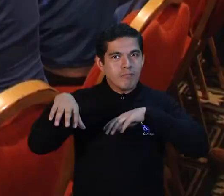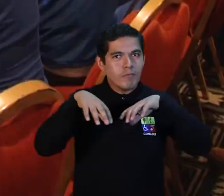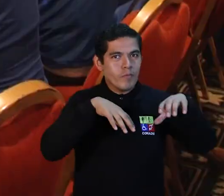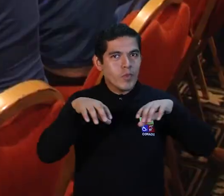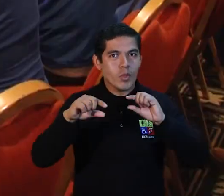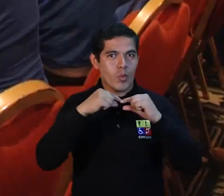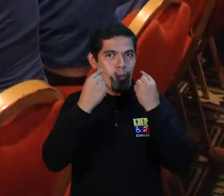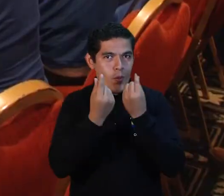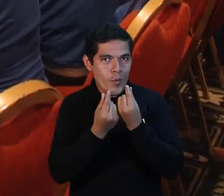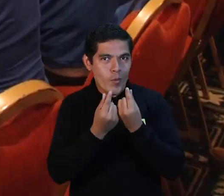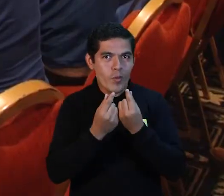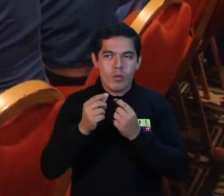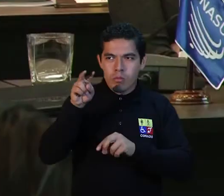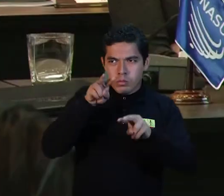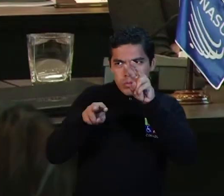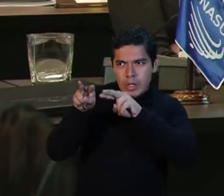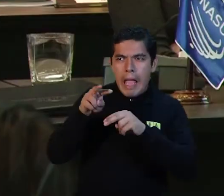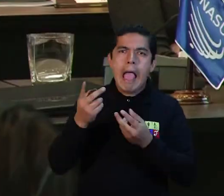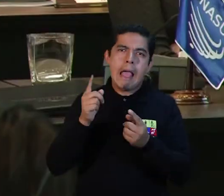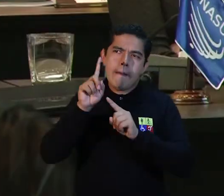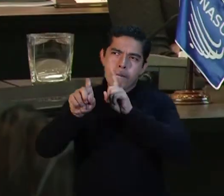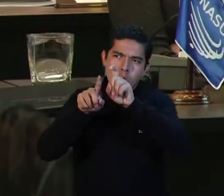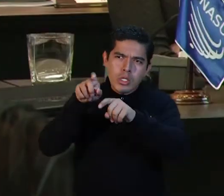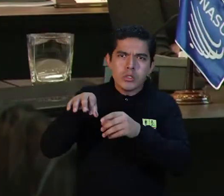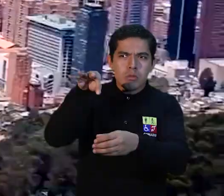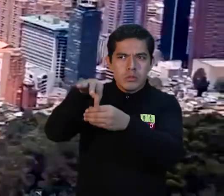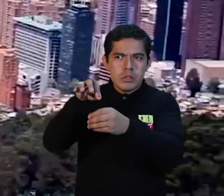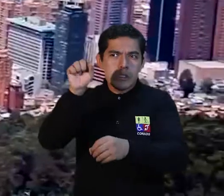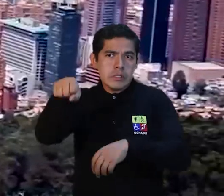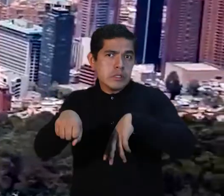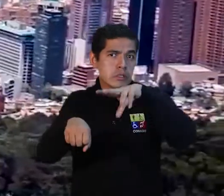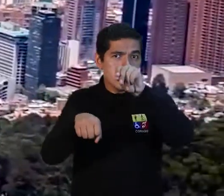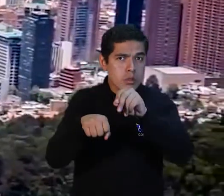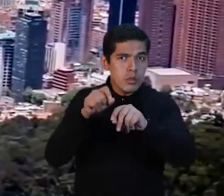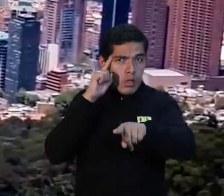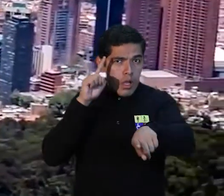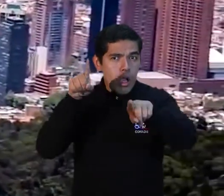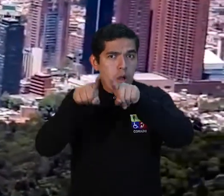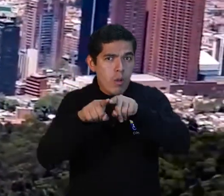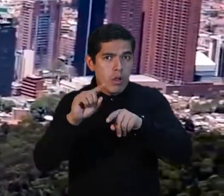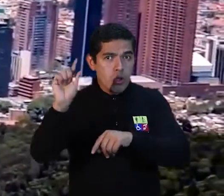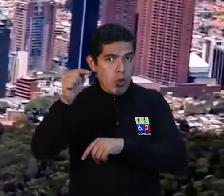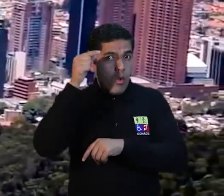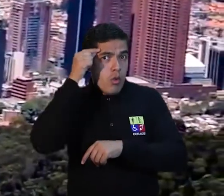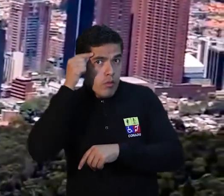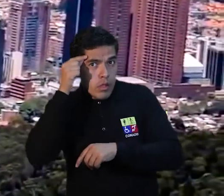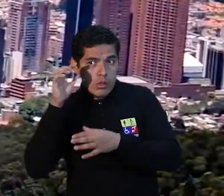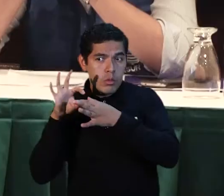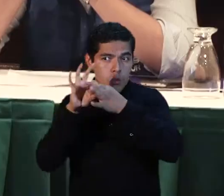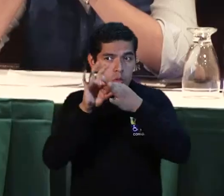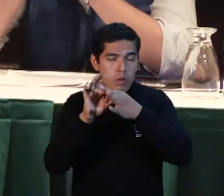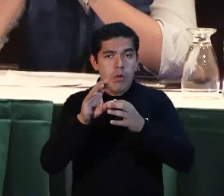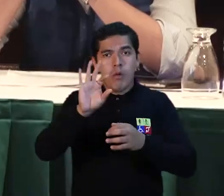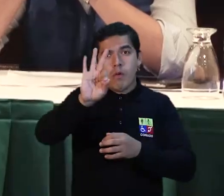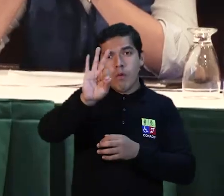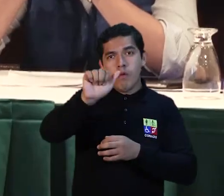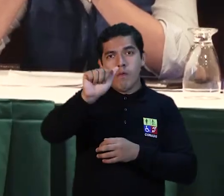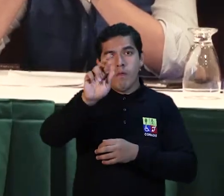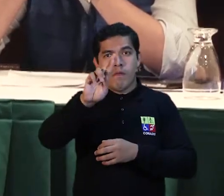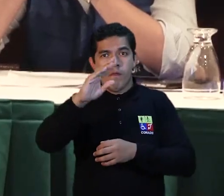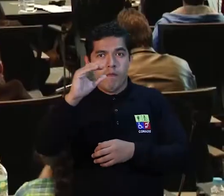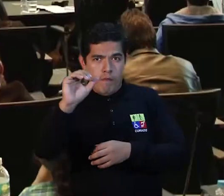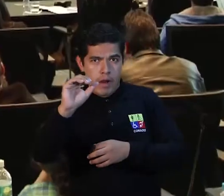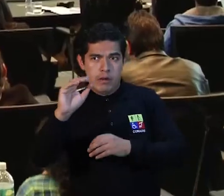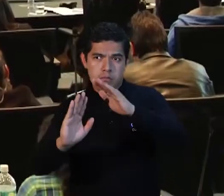misión electoral en la verificación para el sufragio, que se realizará en Colombia el 2 de octubre, donde los colombianos aprobarán o rechazarán el